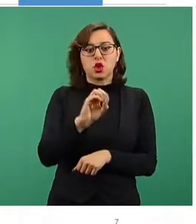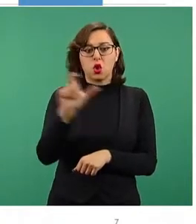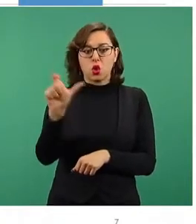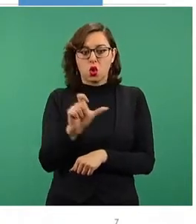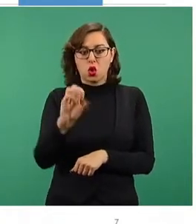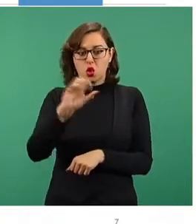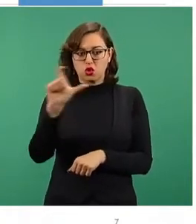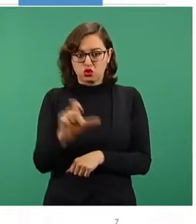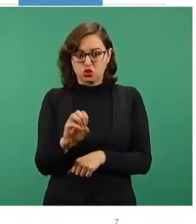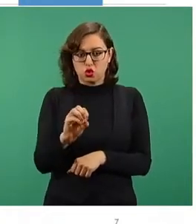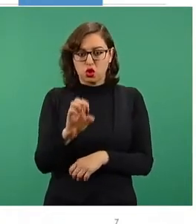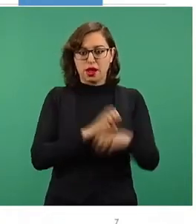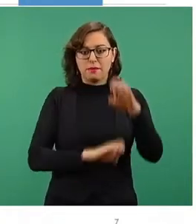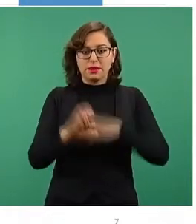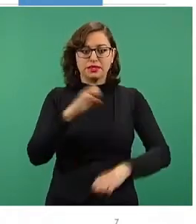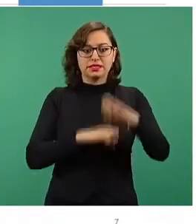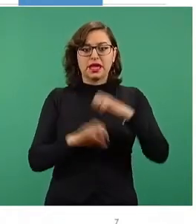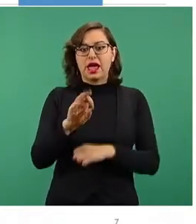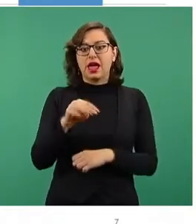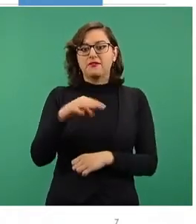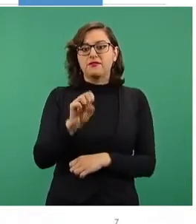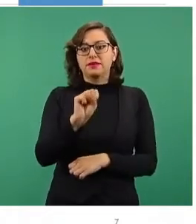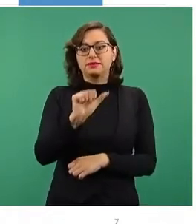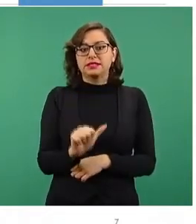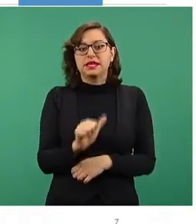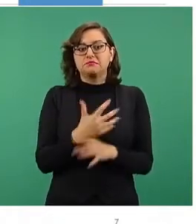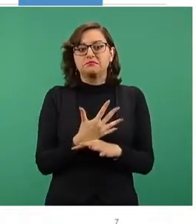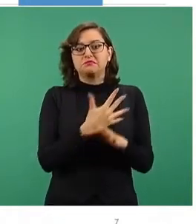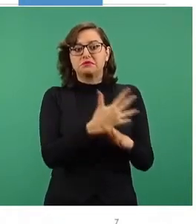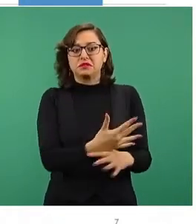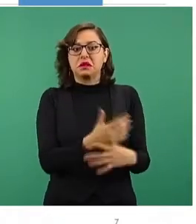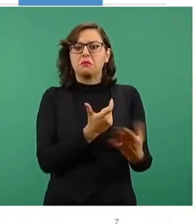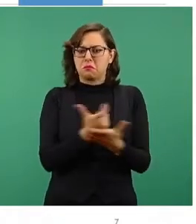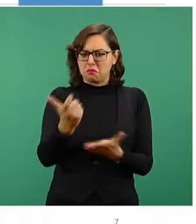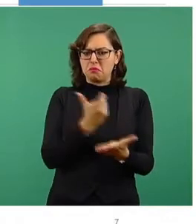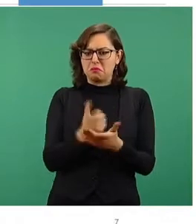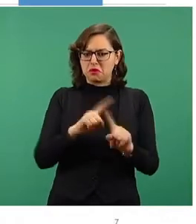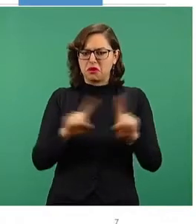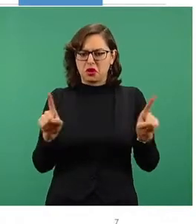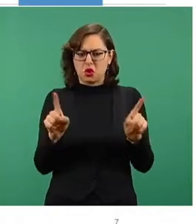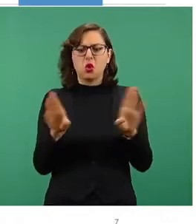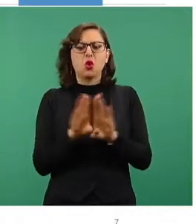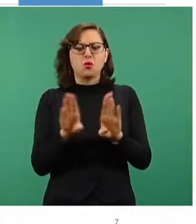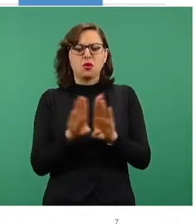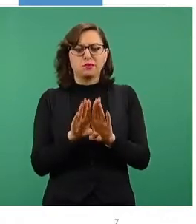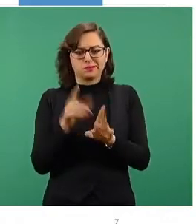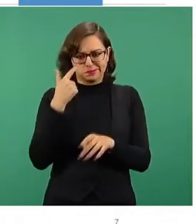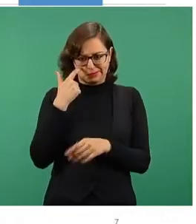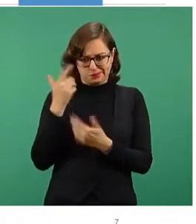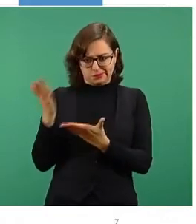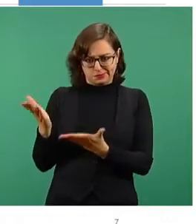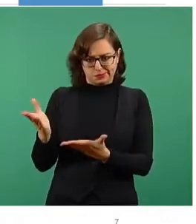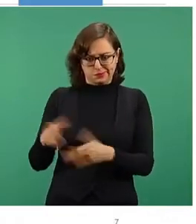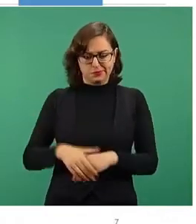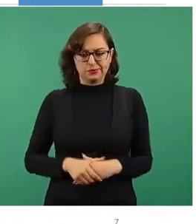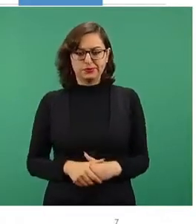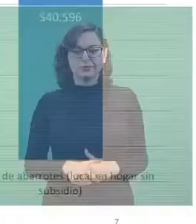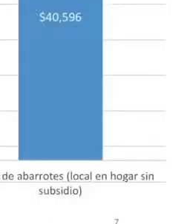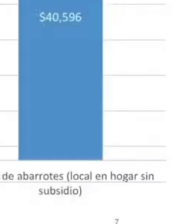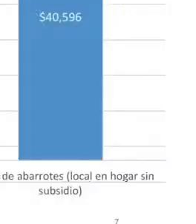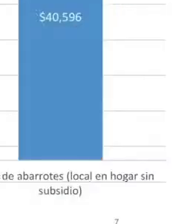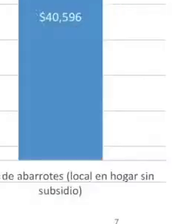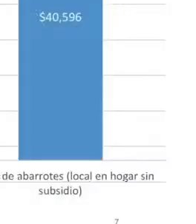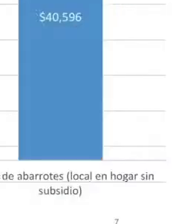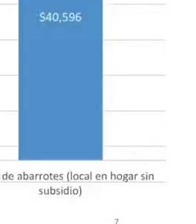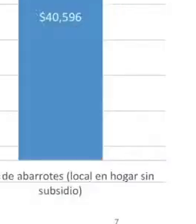FEMSA, dio a conocer que pagan su electricidad. Y lo que dijo, tomando lo que ellos mismos dicen en